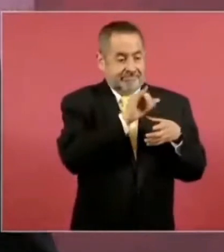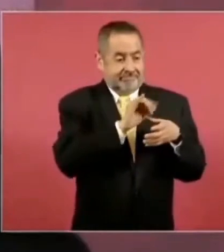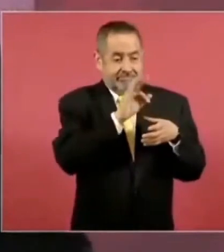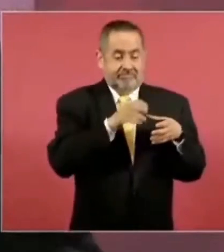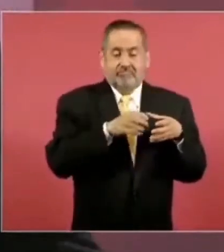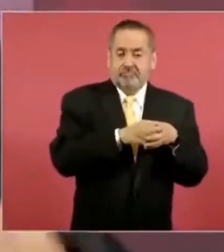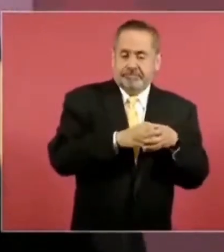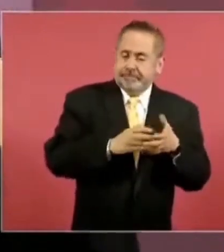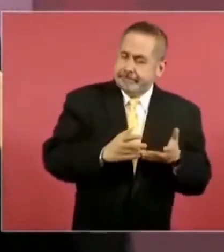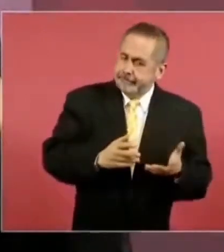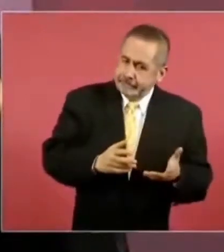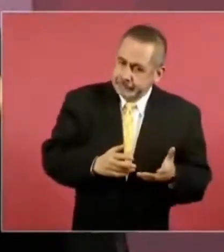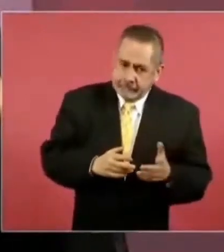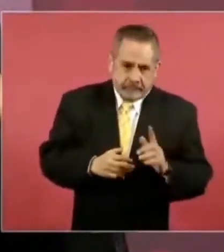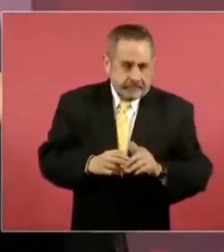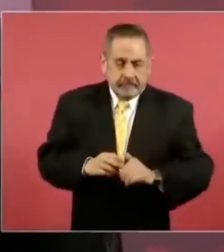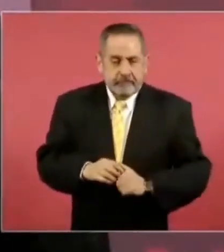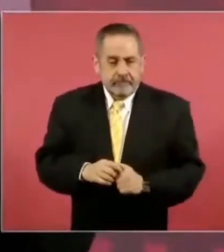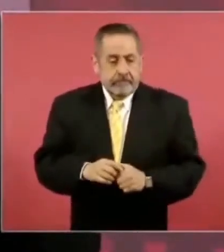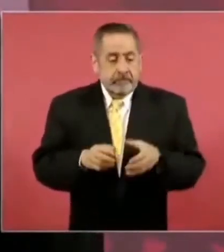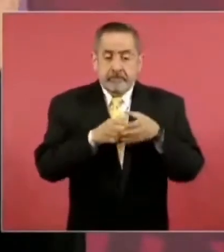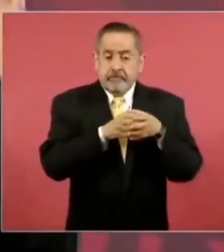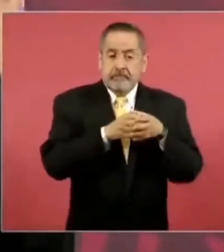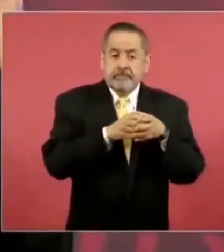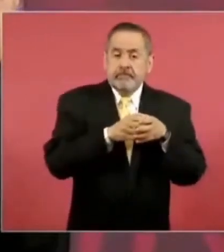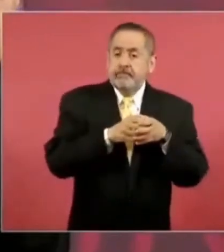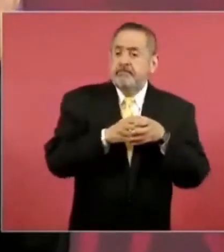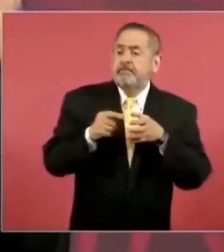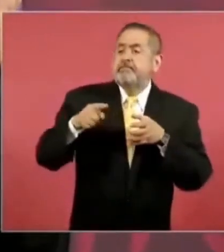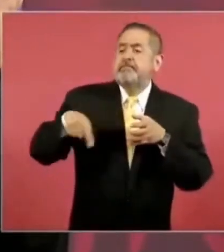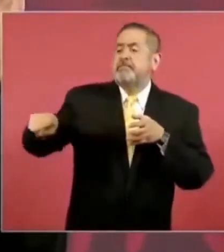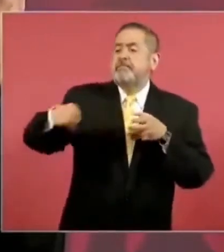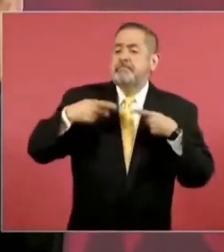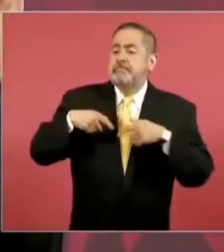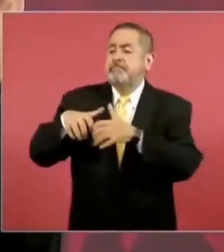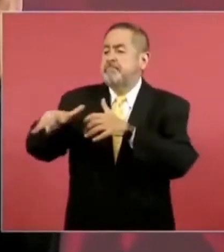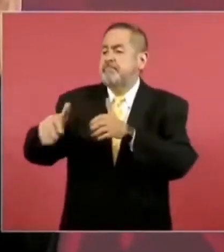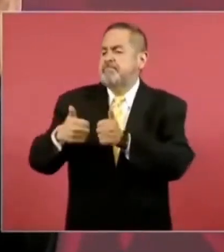y están completamente divorciados del pueblo.